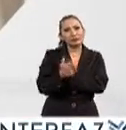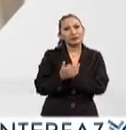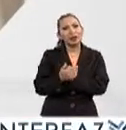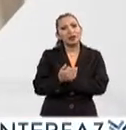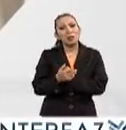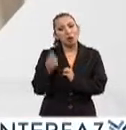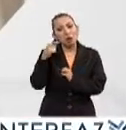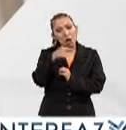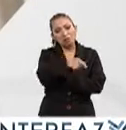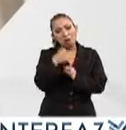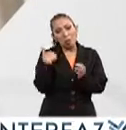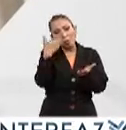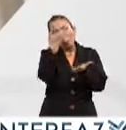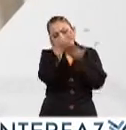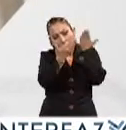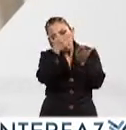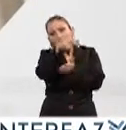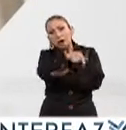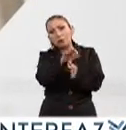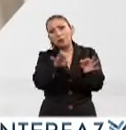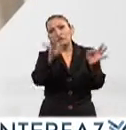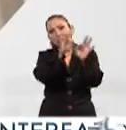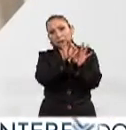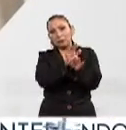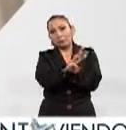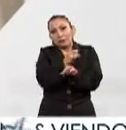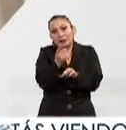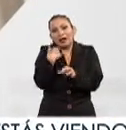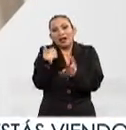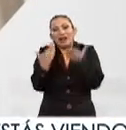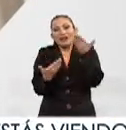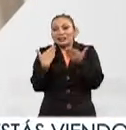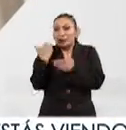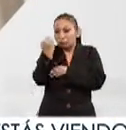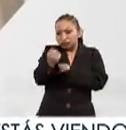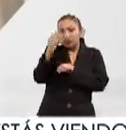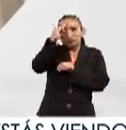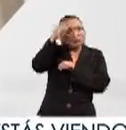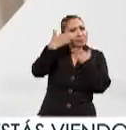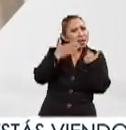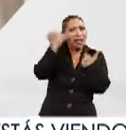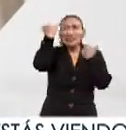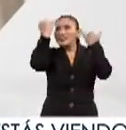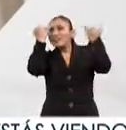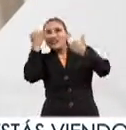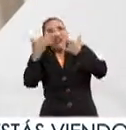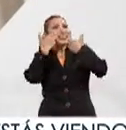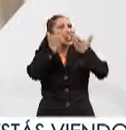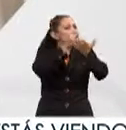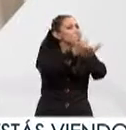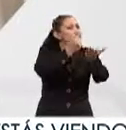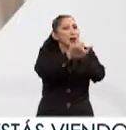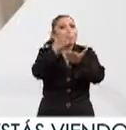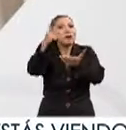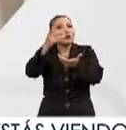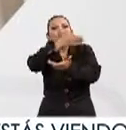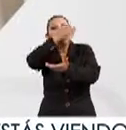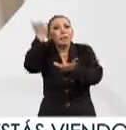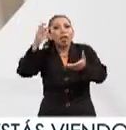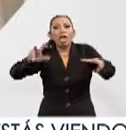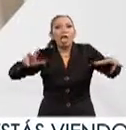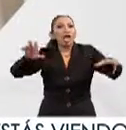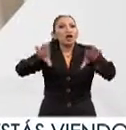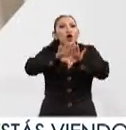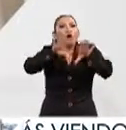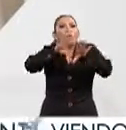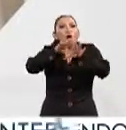y creo que este módulo puede ser fundamental porque a veces se tiene mucho talento se tiene mucha idea al respecto pero luego no